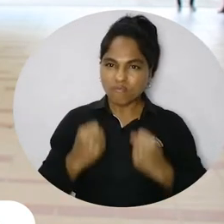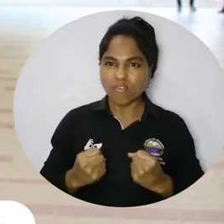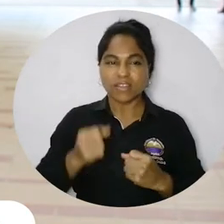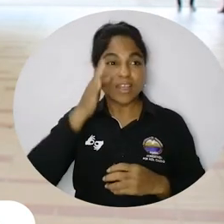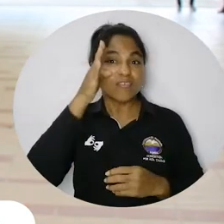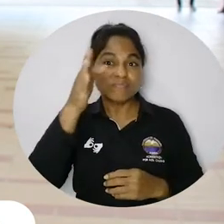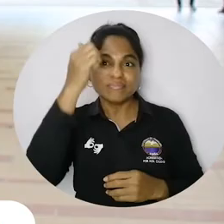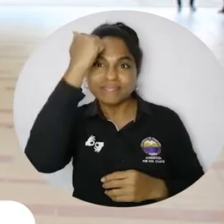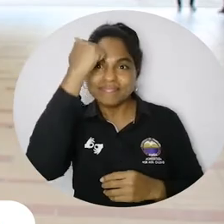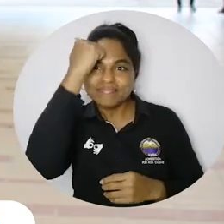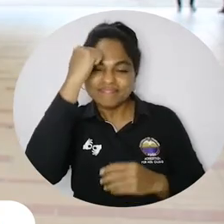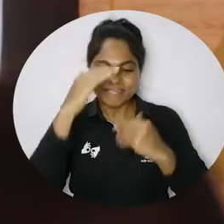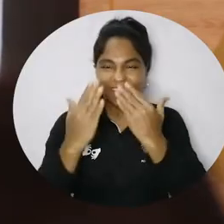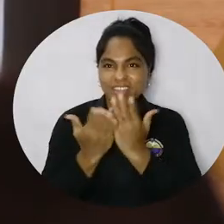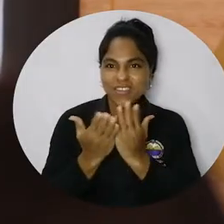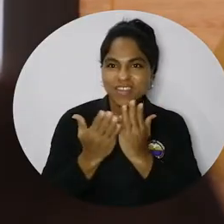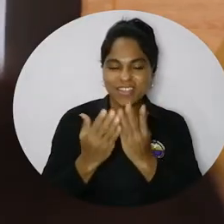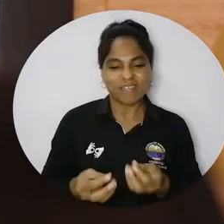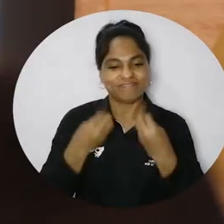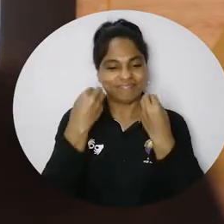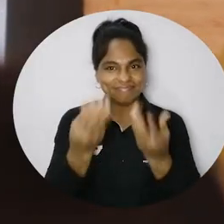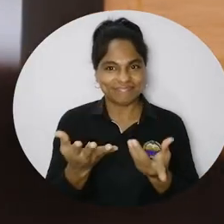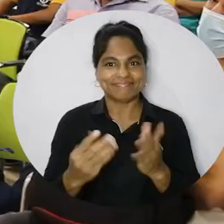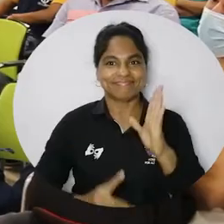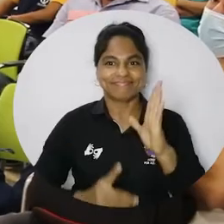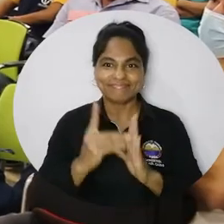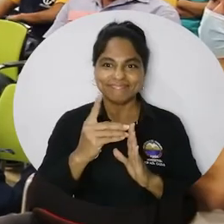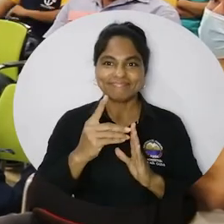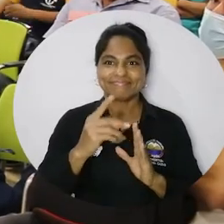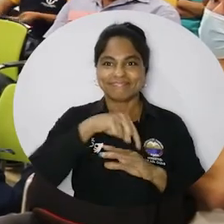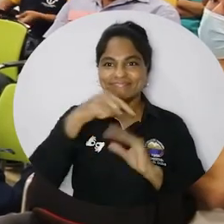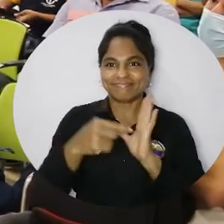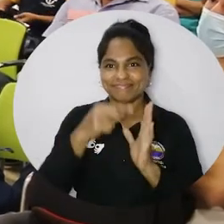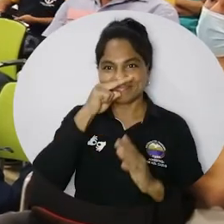docentes en la educación contribuyendo hacia el desarrollo integral de los niños y las niñas.